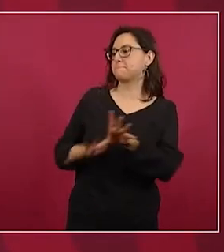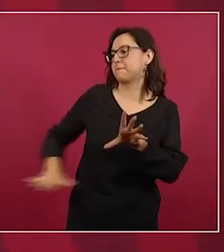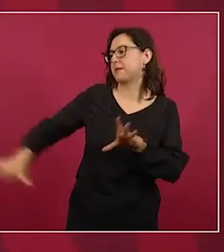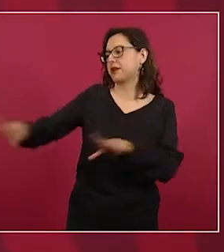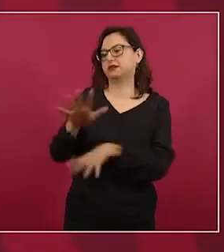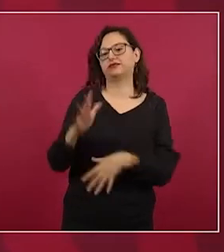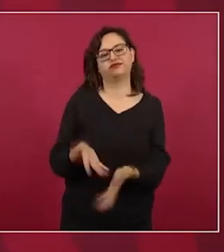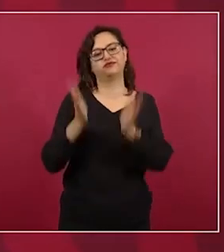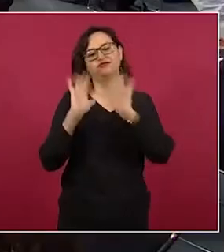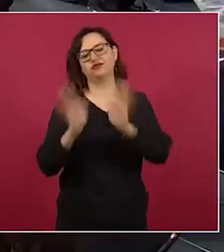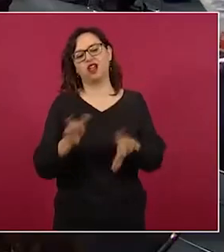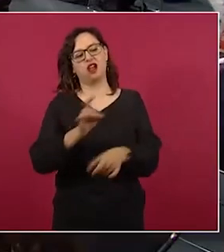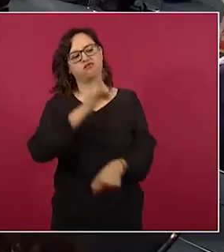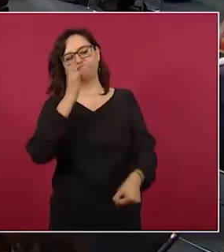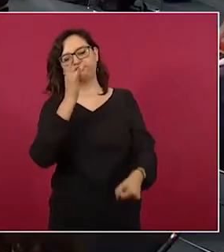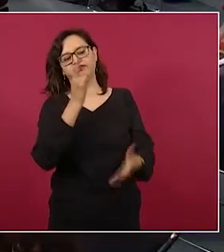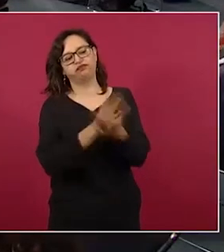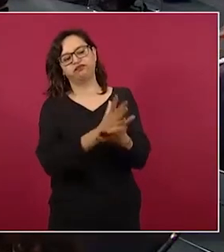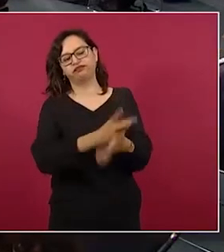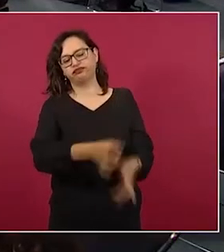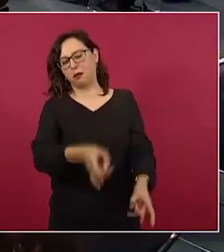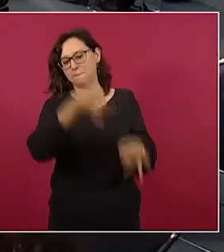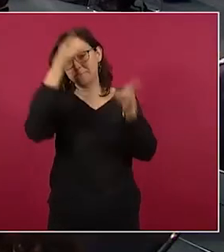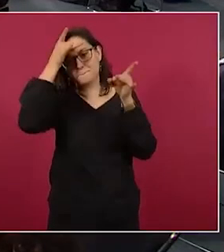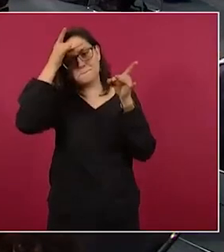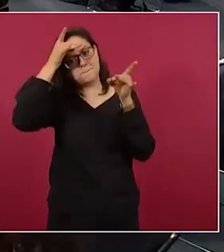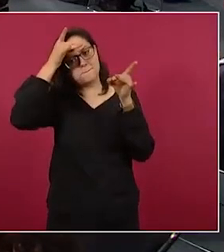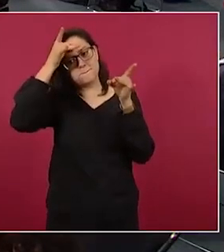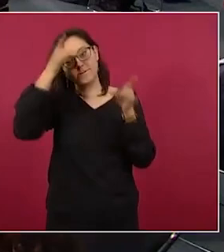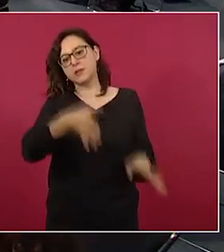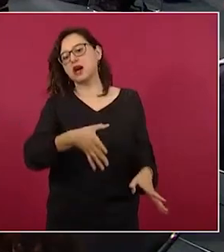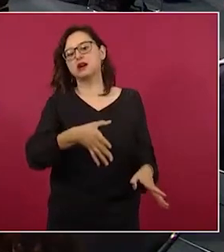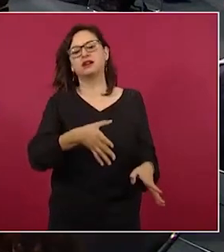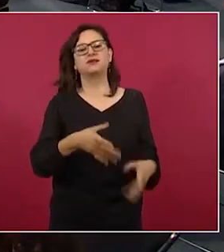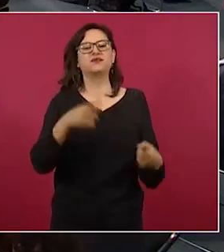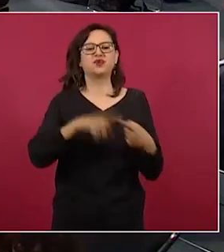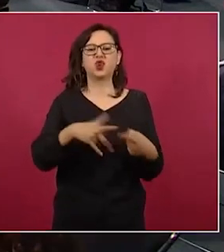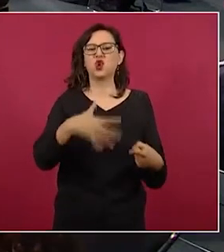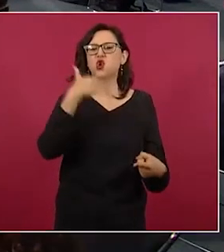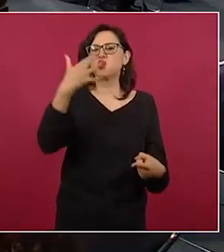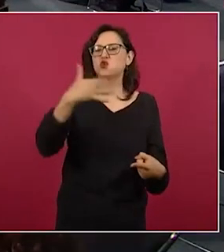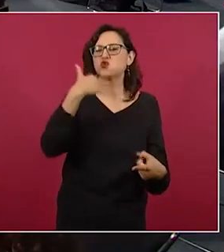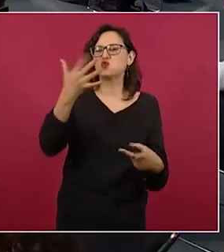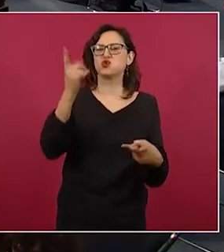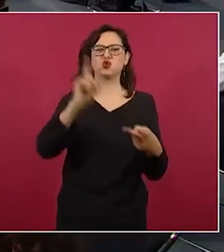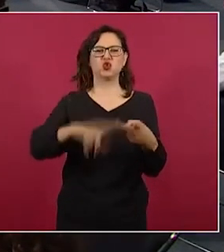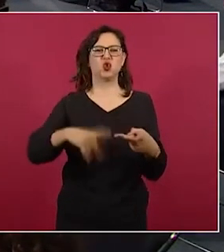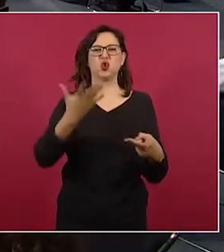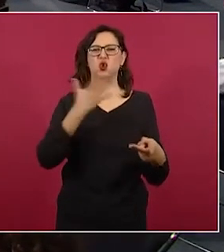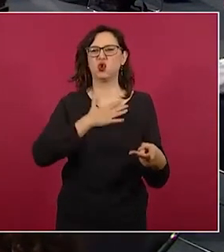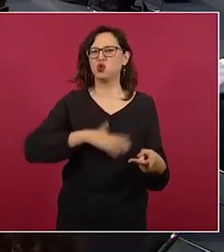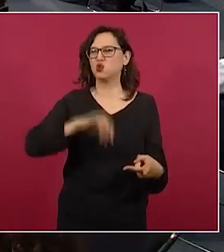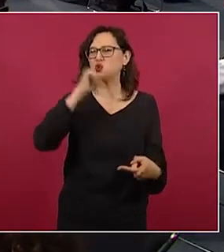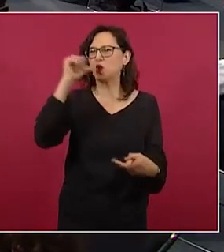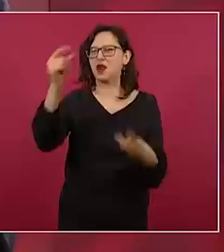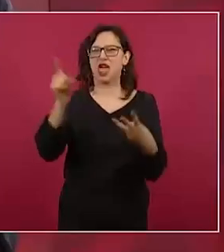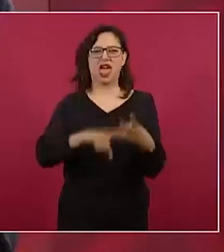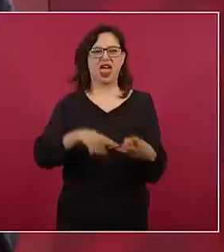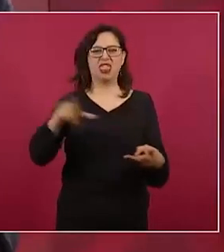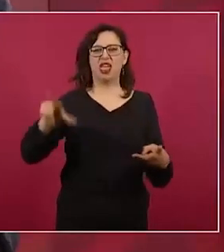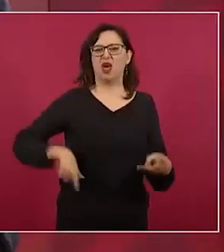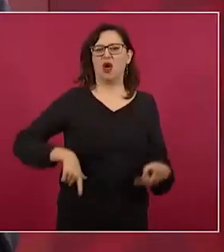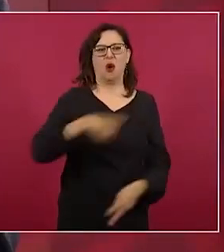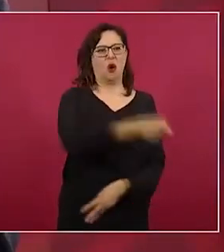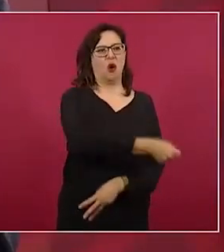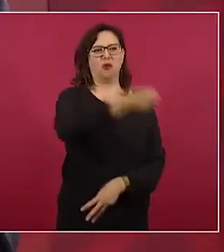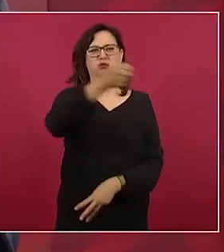ya no quieren que haya gobernantes impuestos por